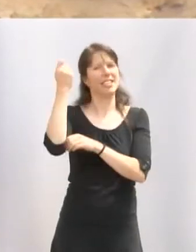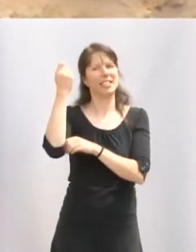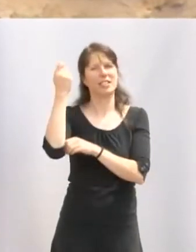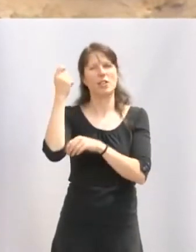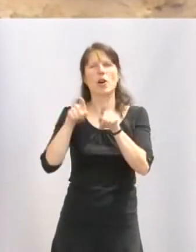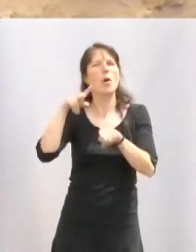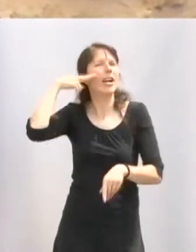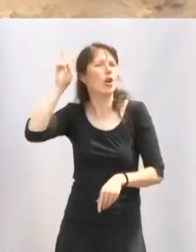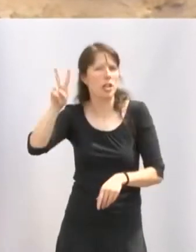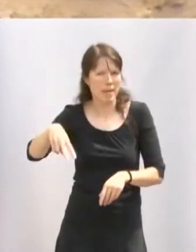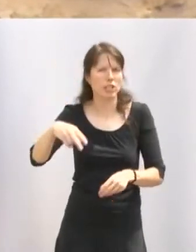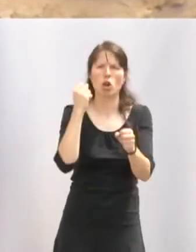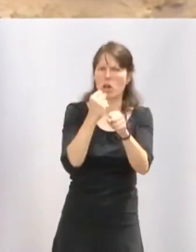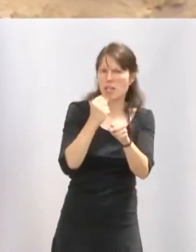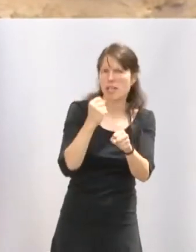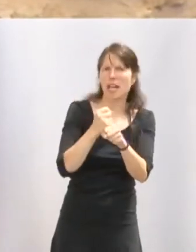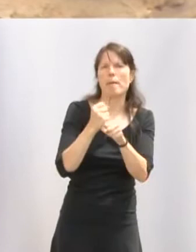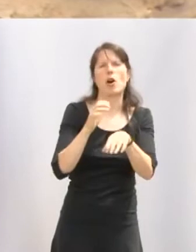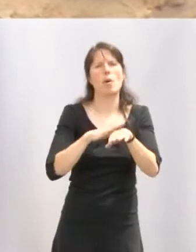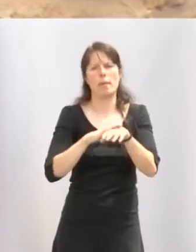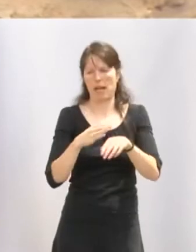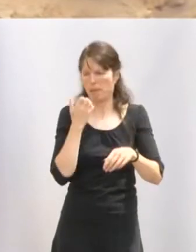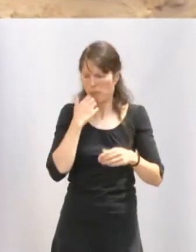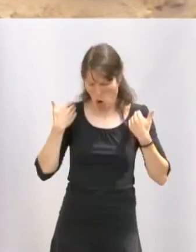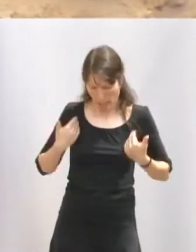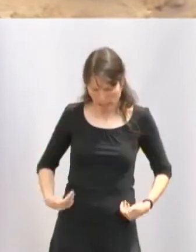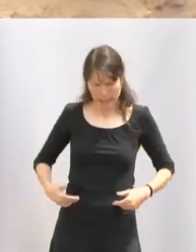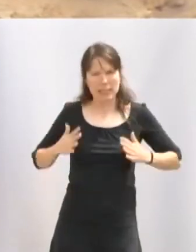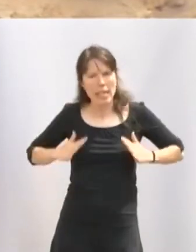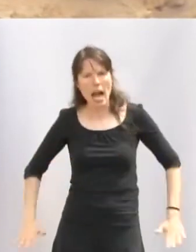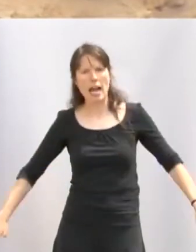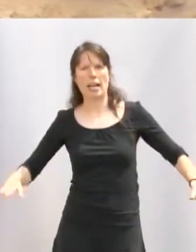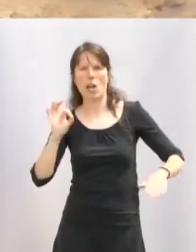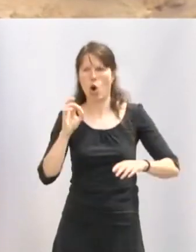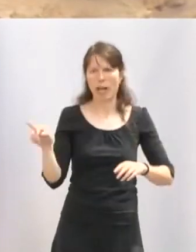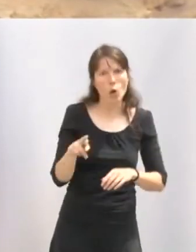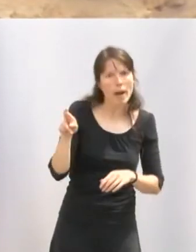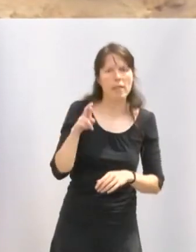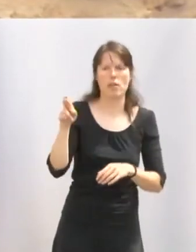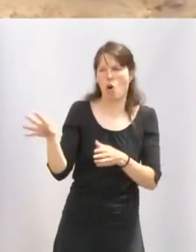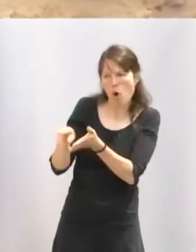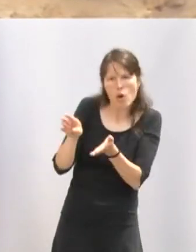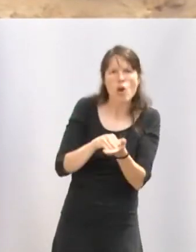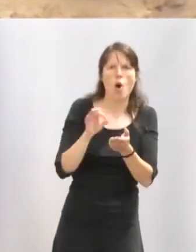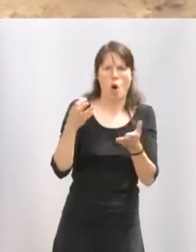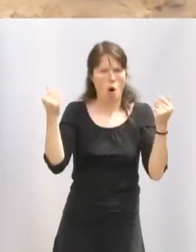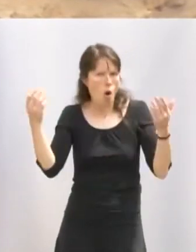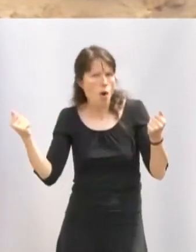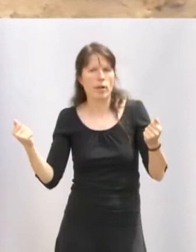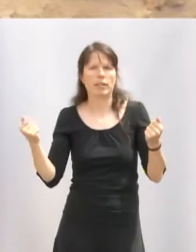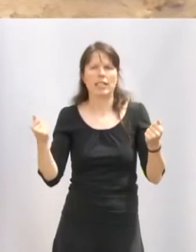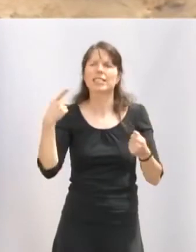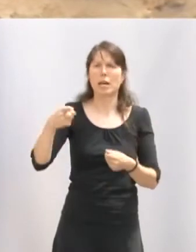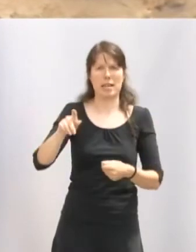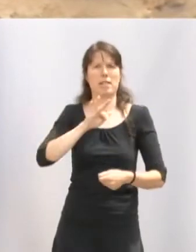reconocimiento a su labor y trabajo en la recuperación de trajes, jotas y danzas. Entre los muchos galardones recibidos, se